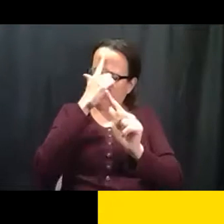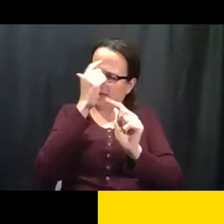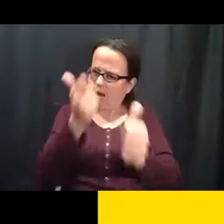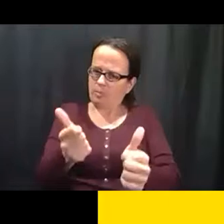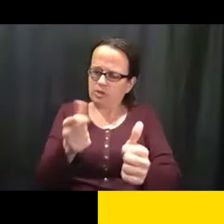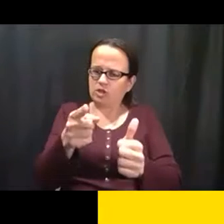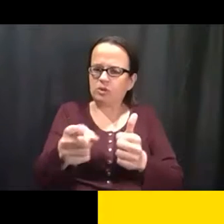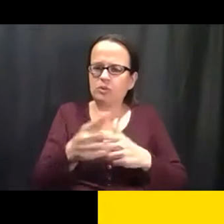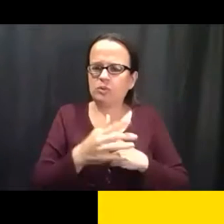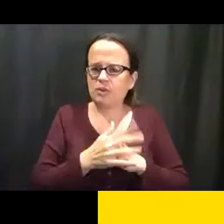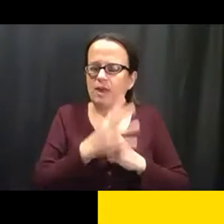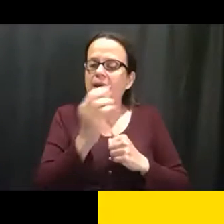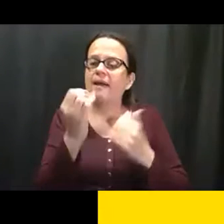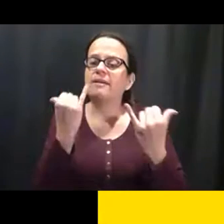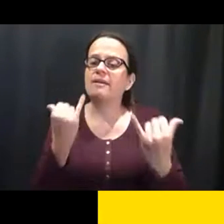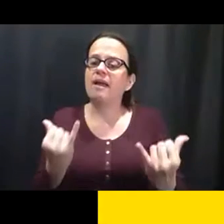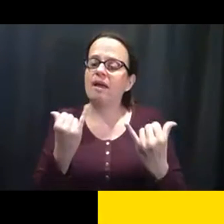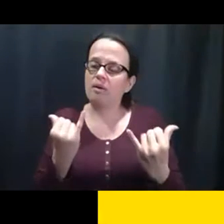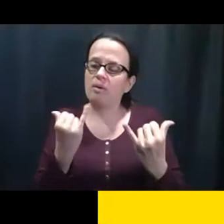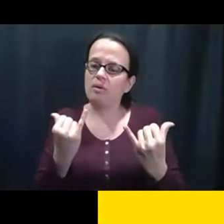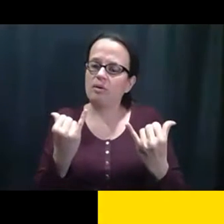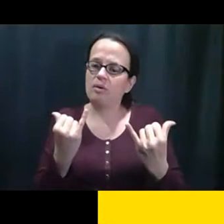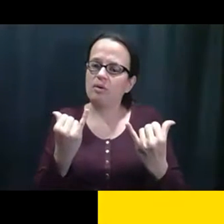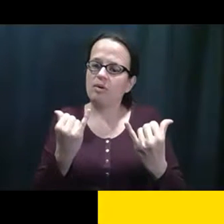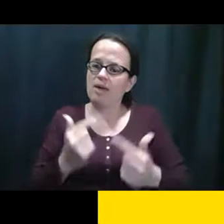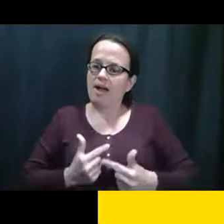Es, completamente depende de usted.